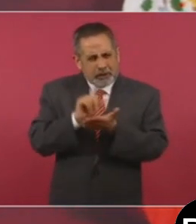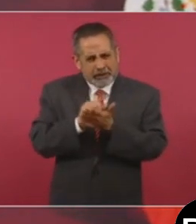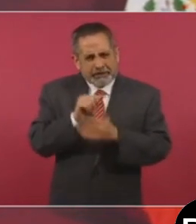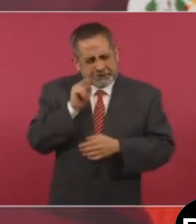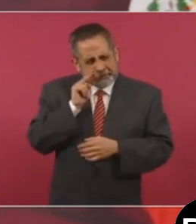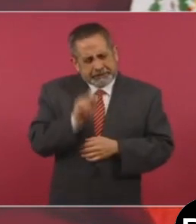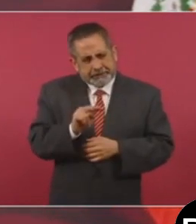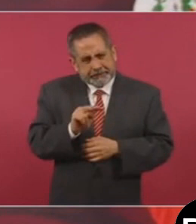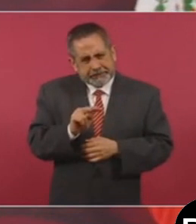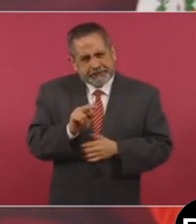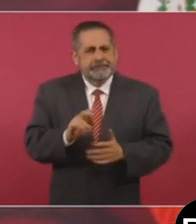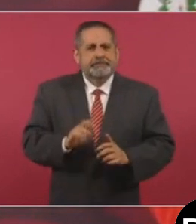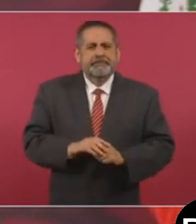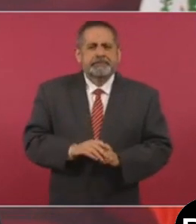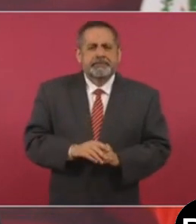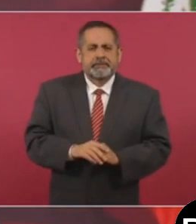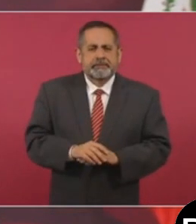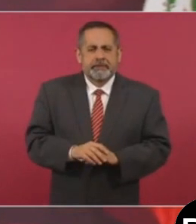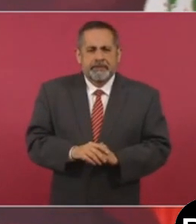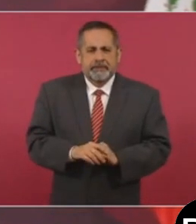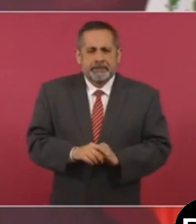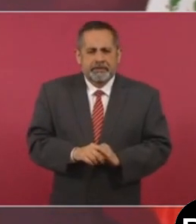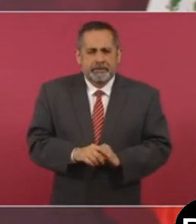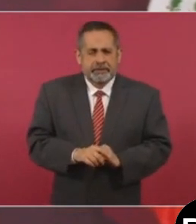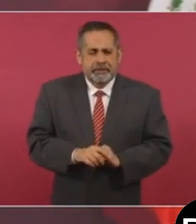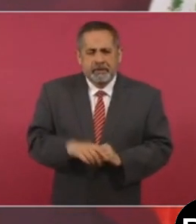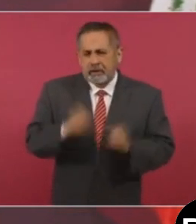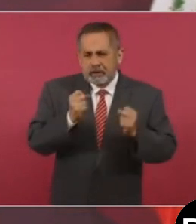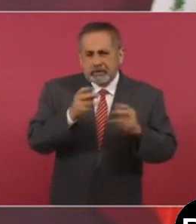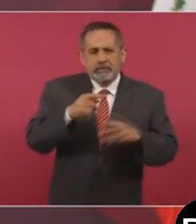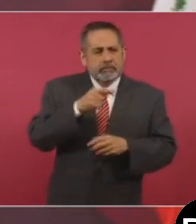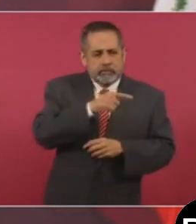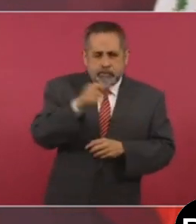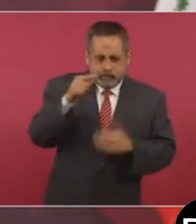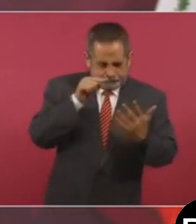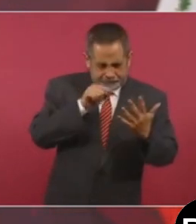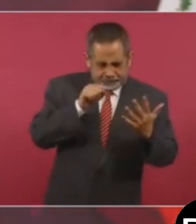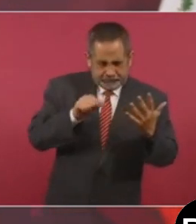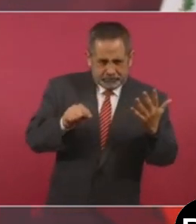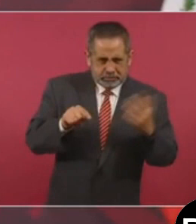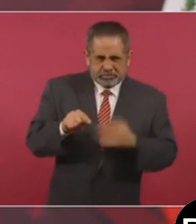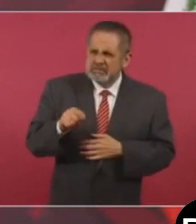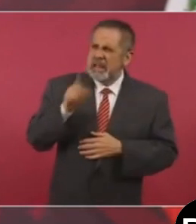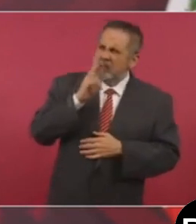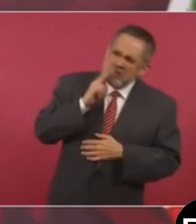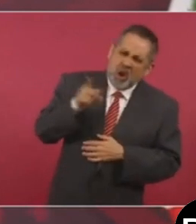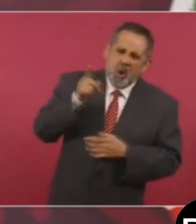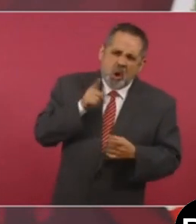y hay muchos deseándole la muerte.